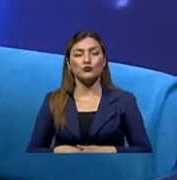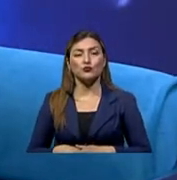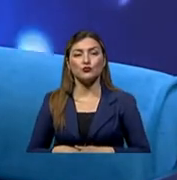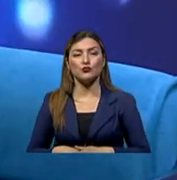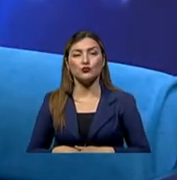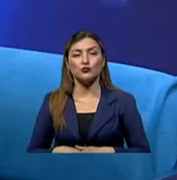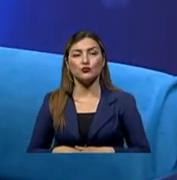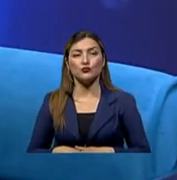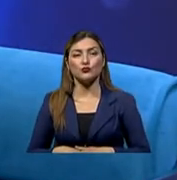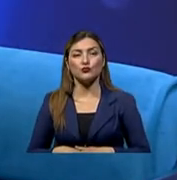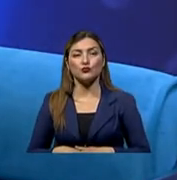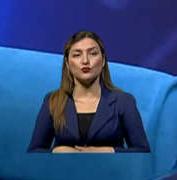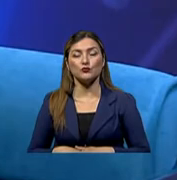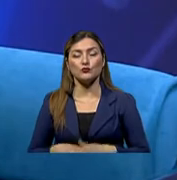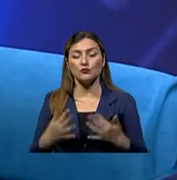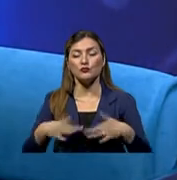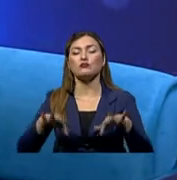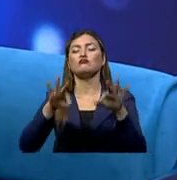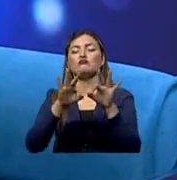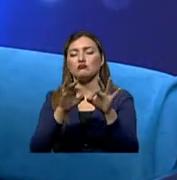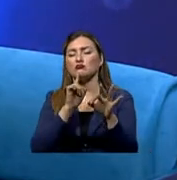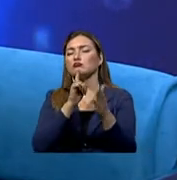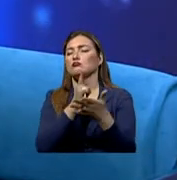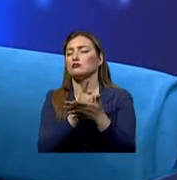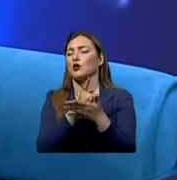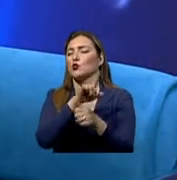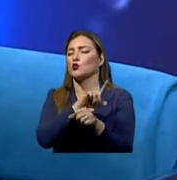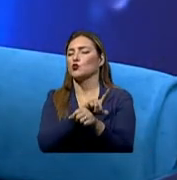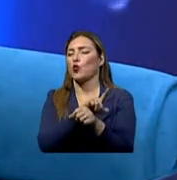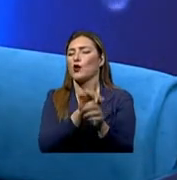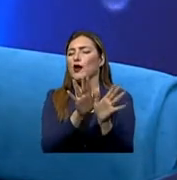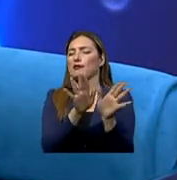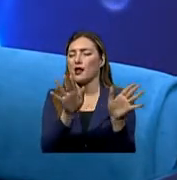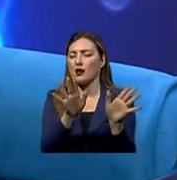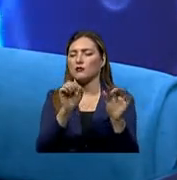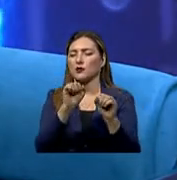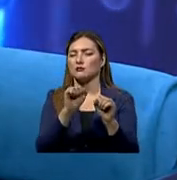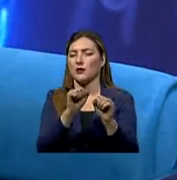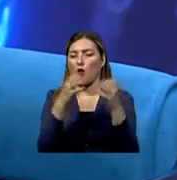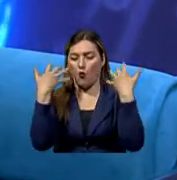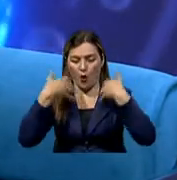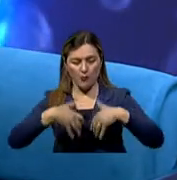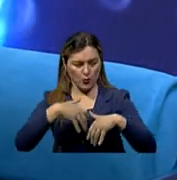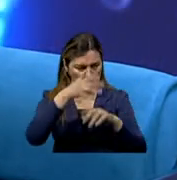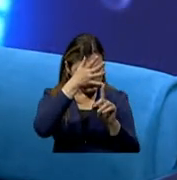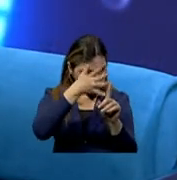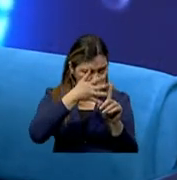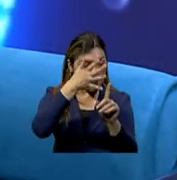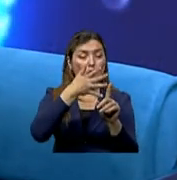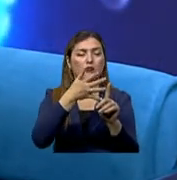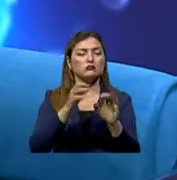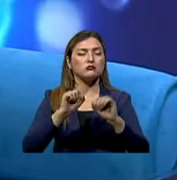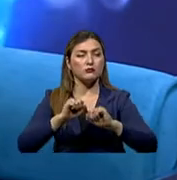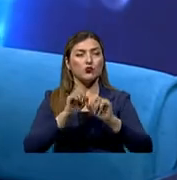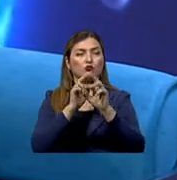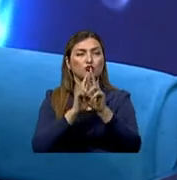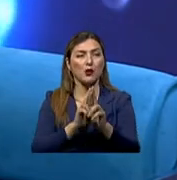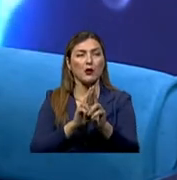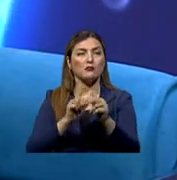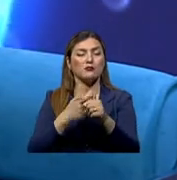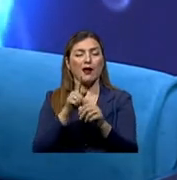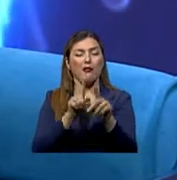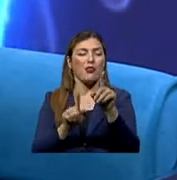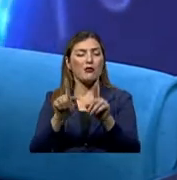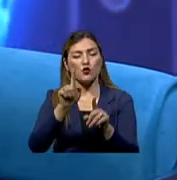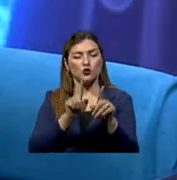dices, es importante que el médico, ya sea un médico internista o un médico general, vea al paciente, pueda dar ya un primer